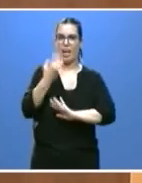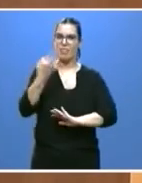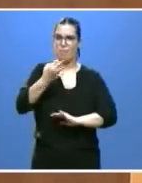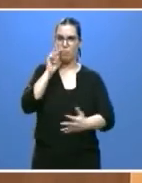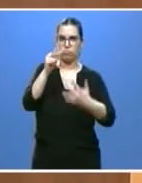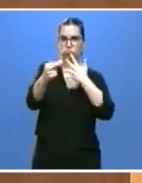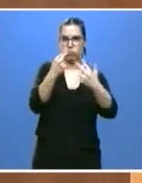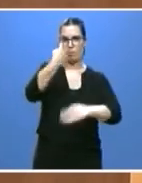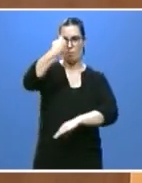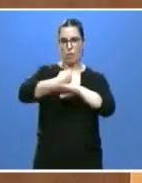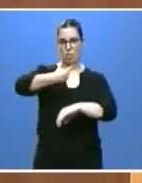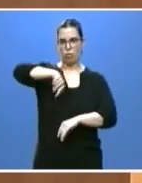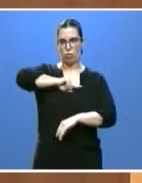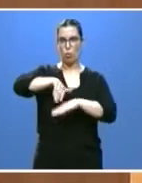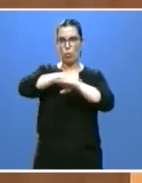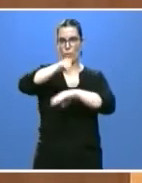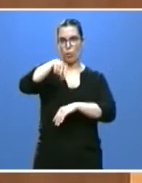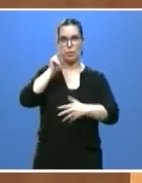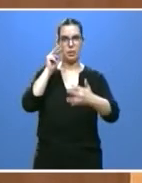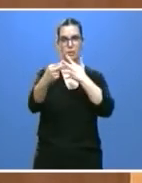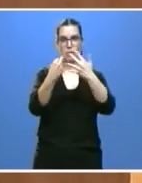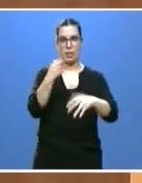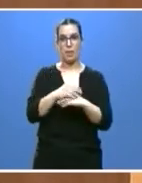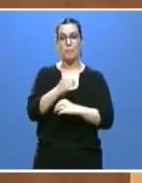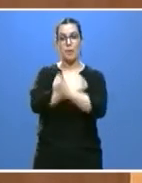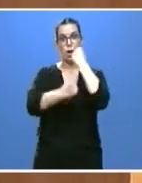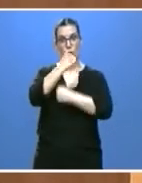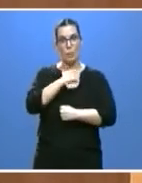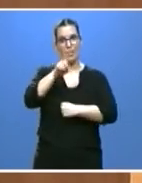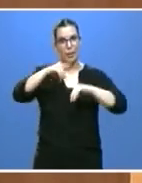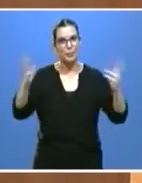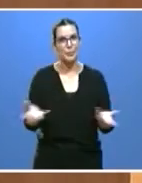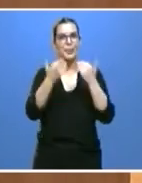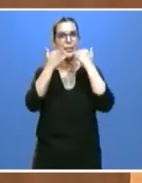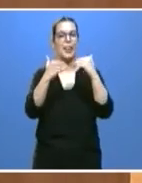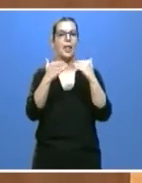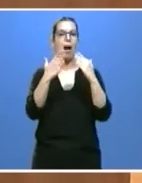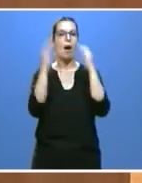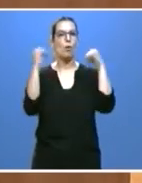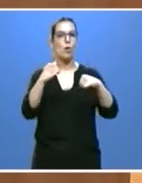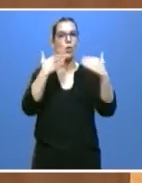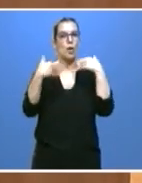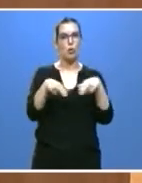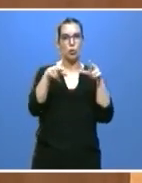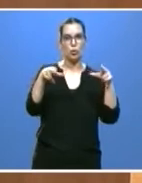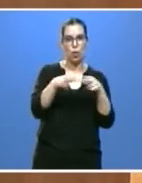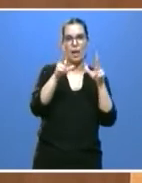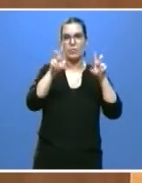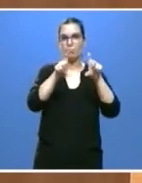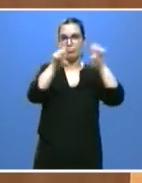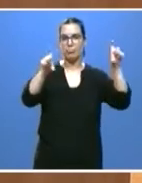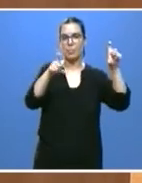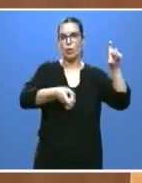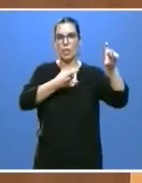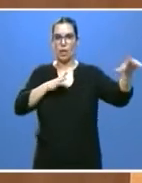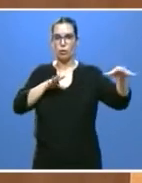gobierno. Nuestra economía tenía el impulso de los acuerdos del diálogo social sobre el empleo y de medidas como el